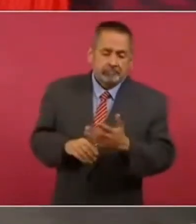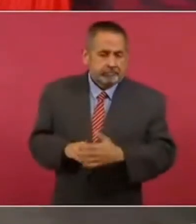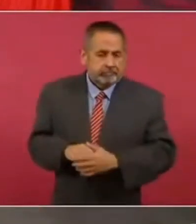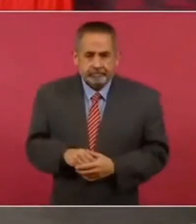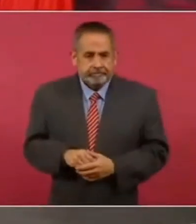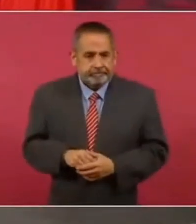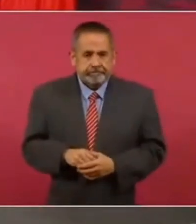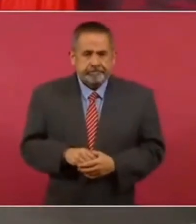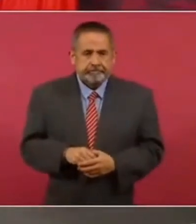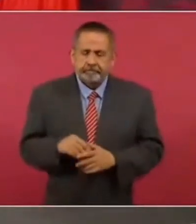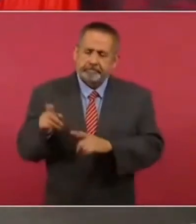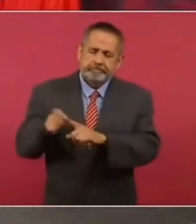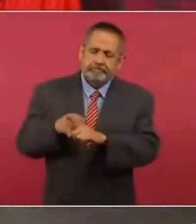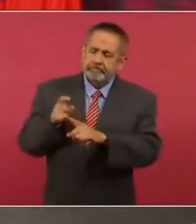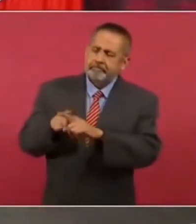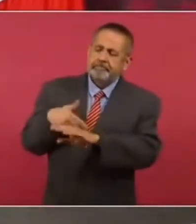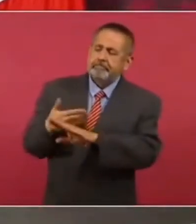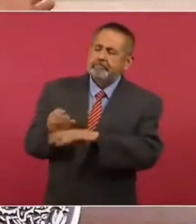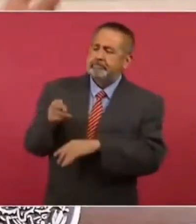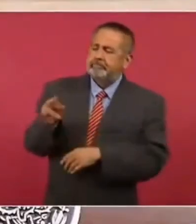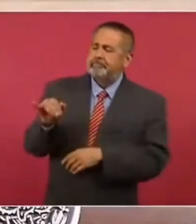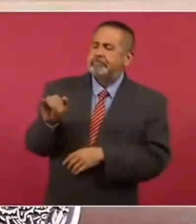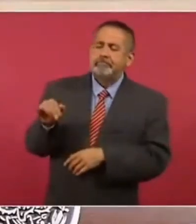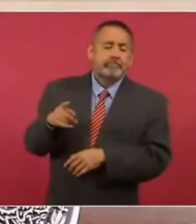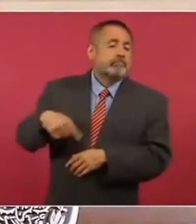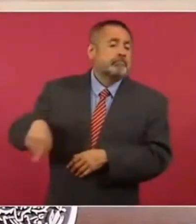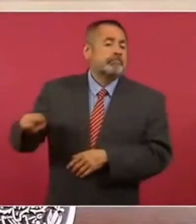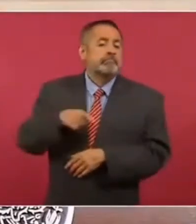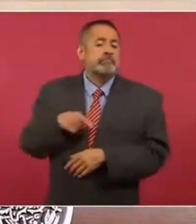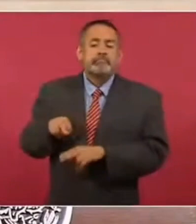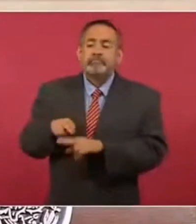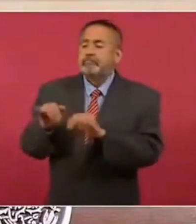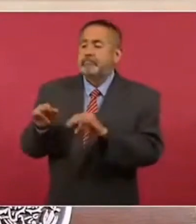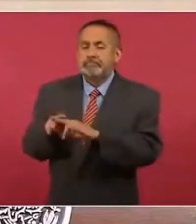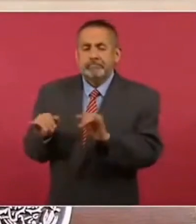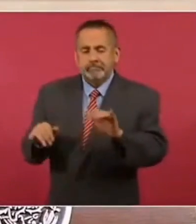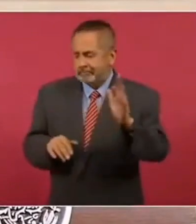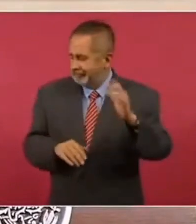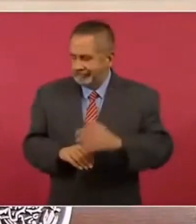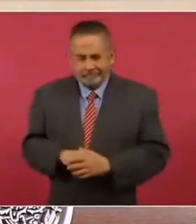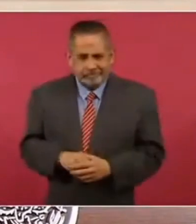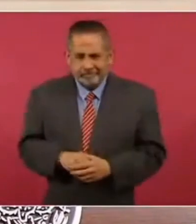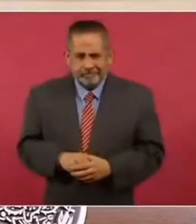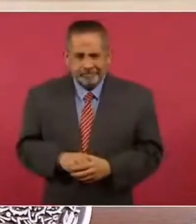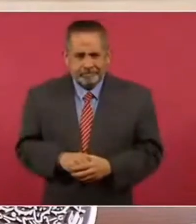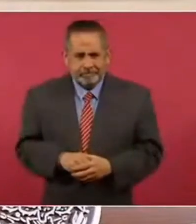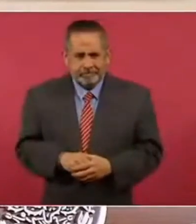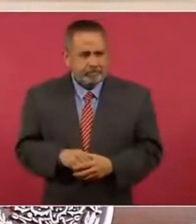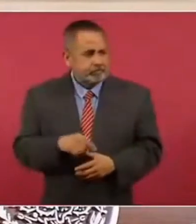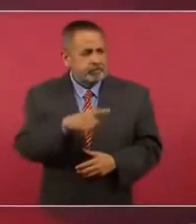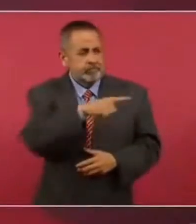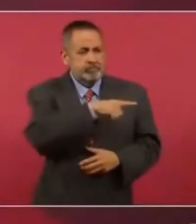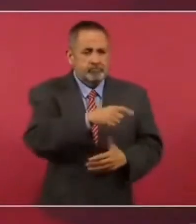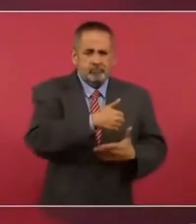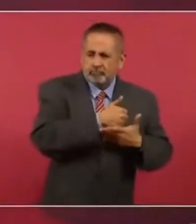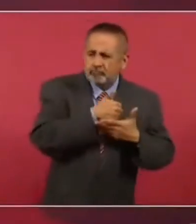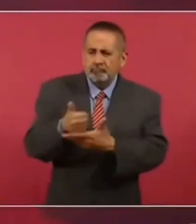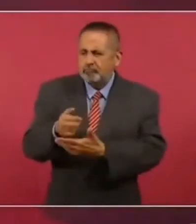como burla los ninis. Nunca hacían nada por los jóvenes.